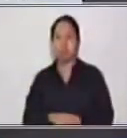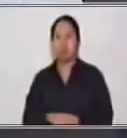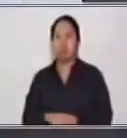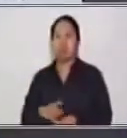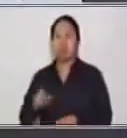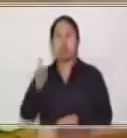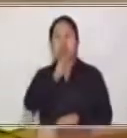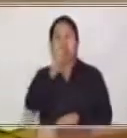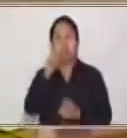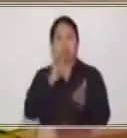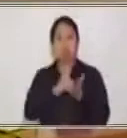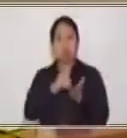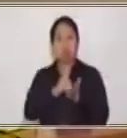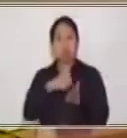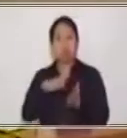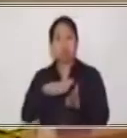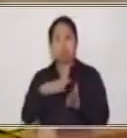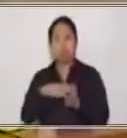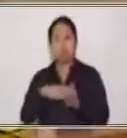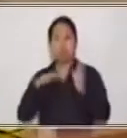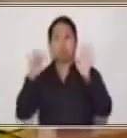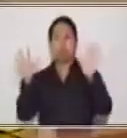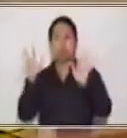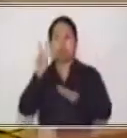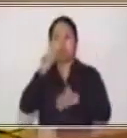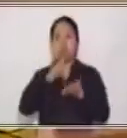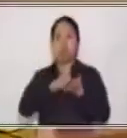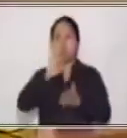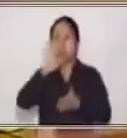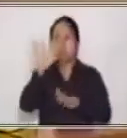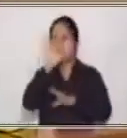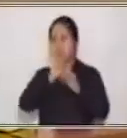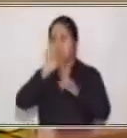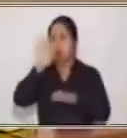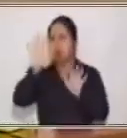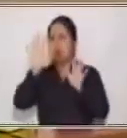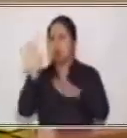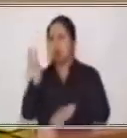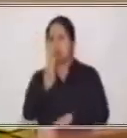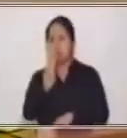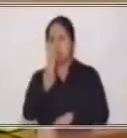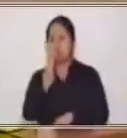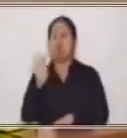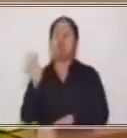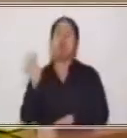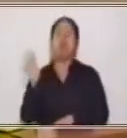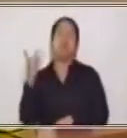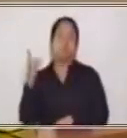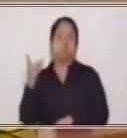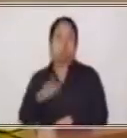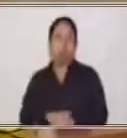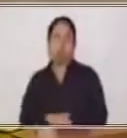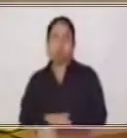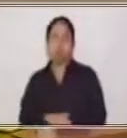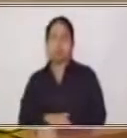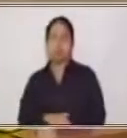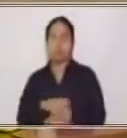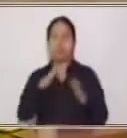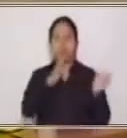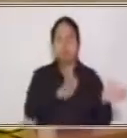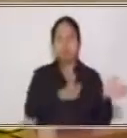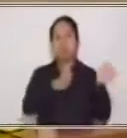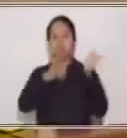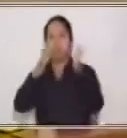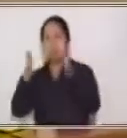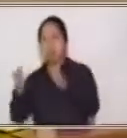o aproximadamente 13 dólares. Muy bien, tomando esa idea, nos vamos a la parte entonces,